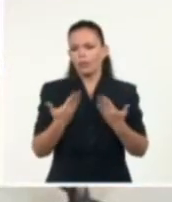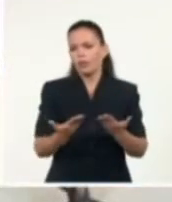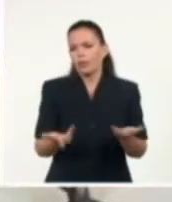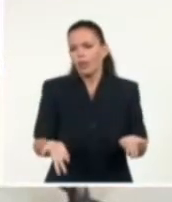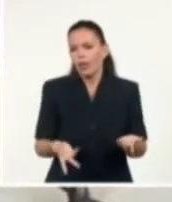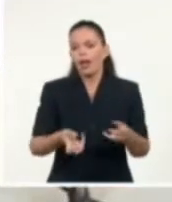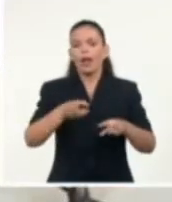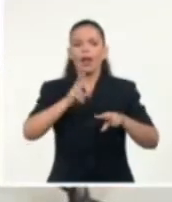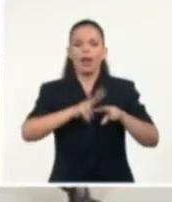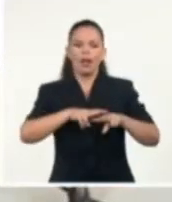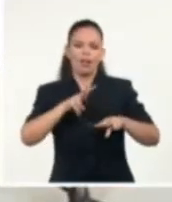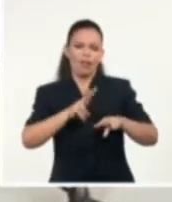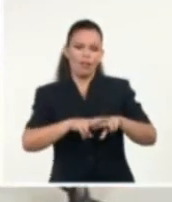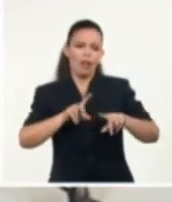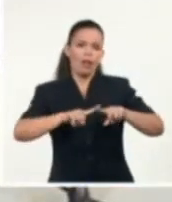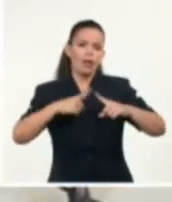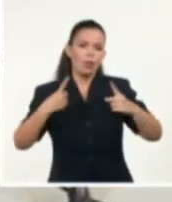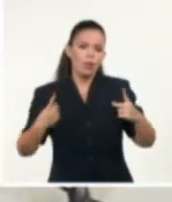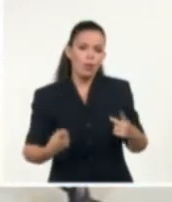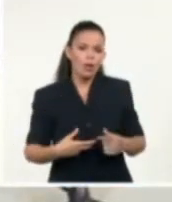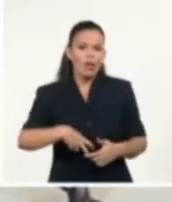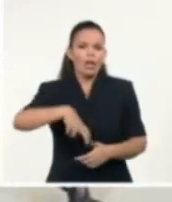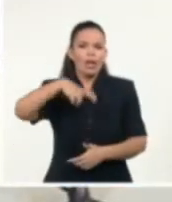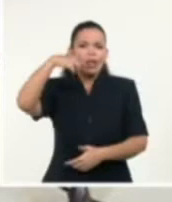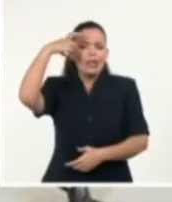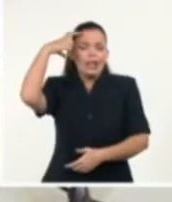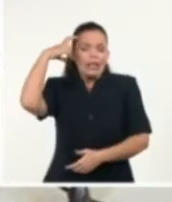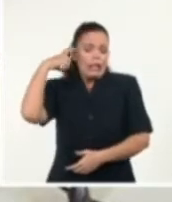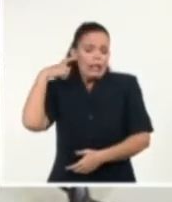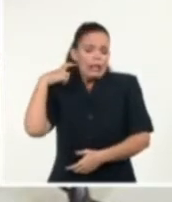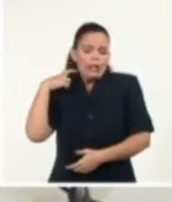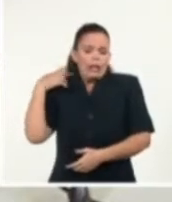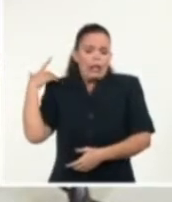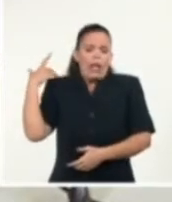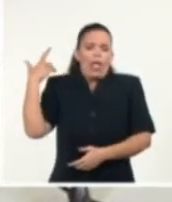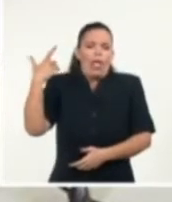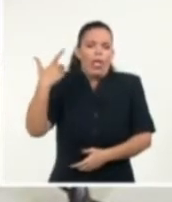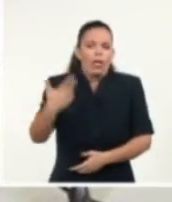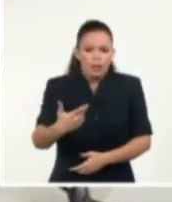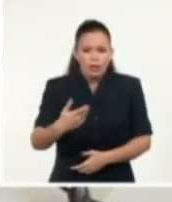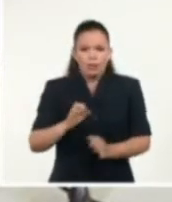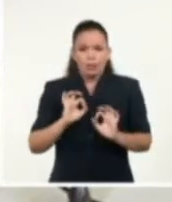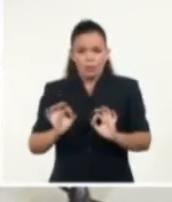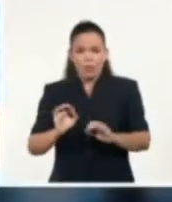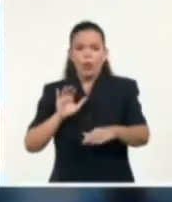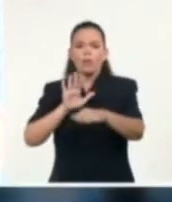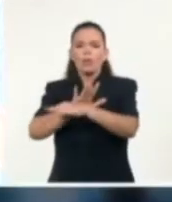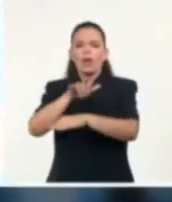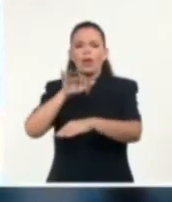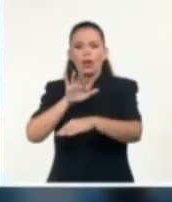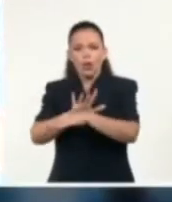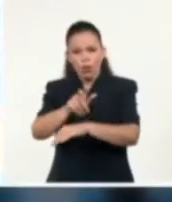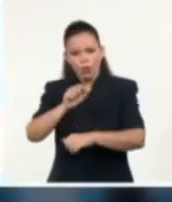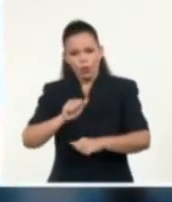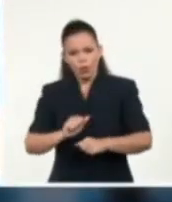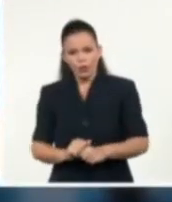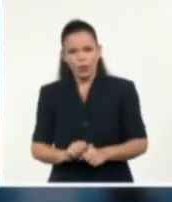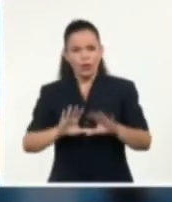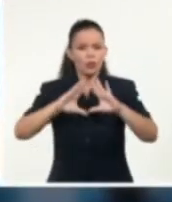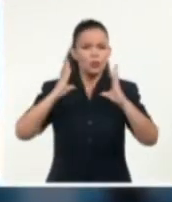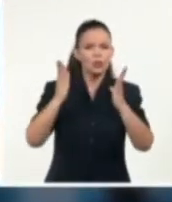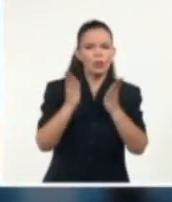su arquitectura diversa, al sofá y sonrisa que es su malecón a sugeridas al legado de su leal historiador.